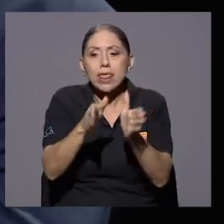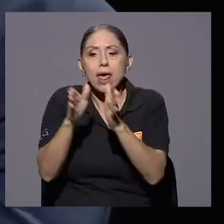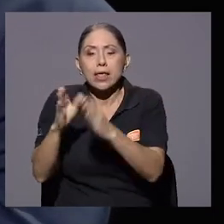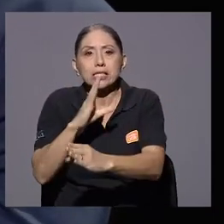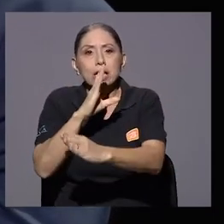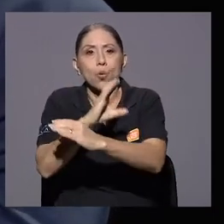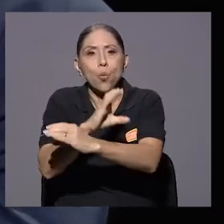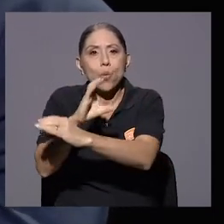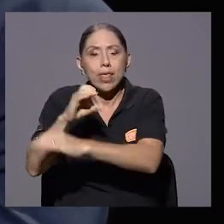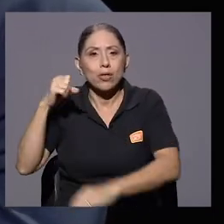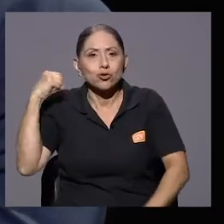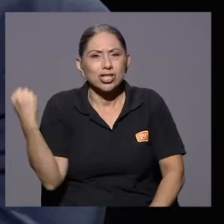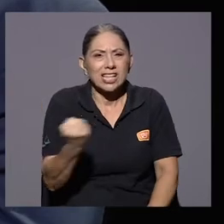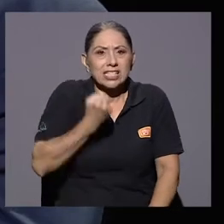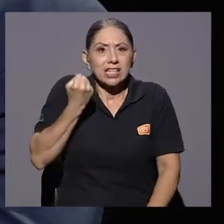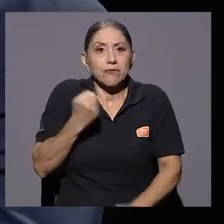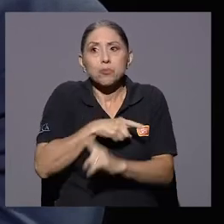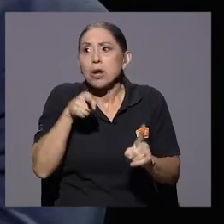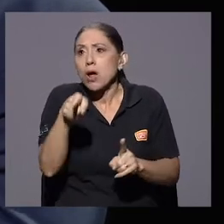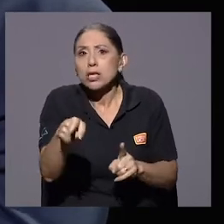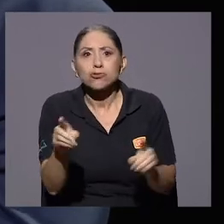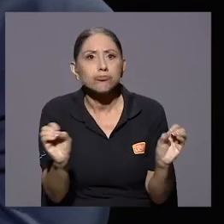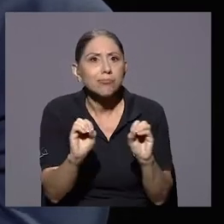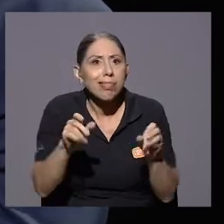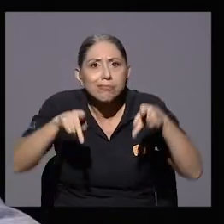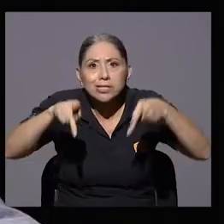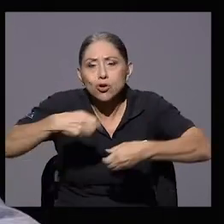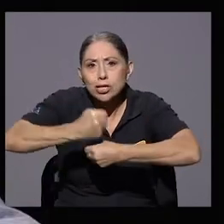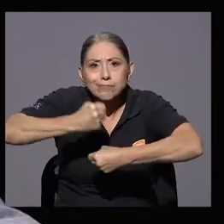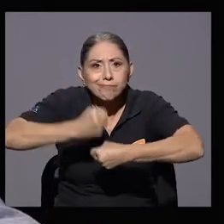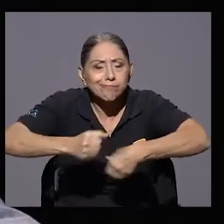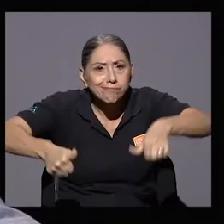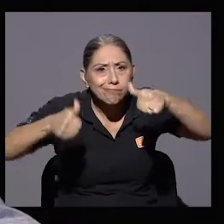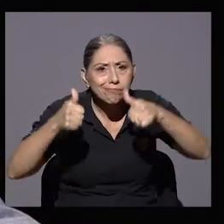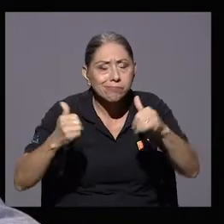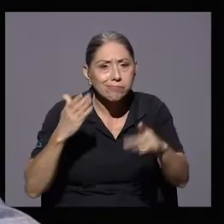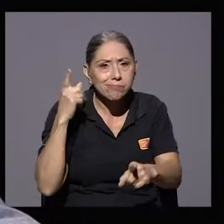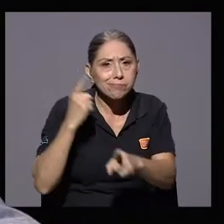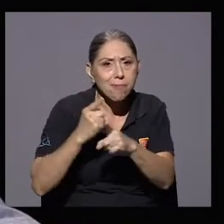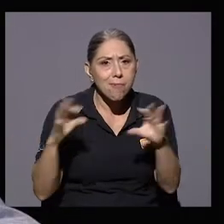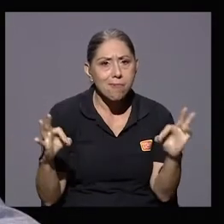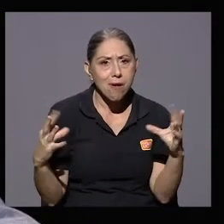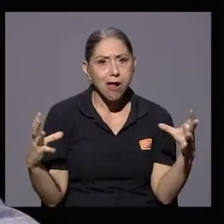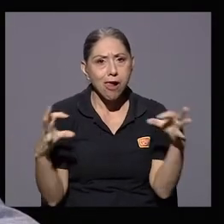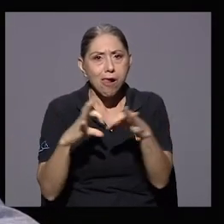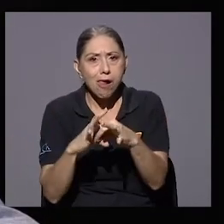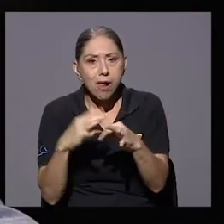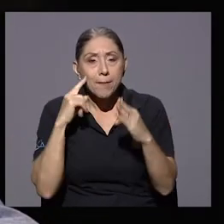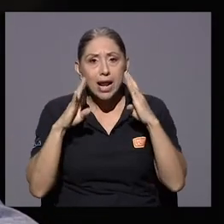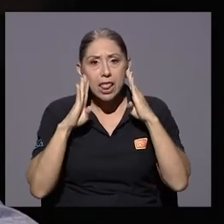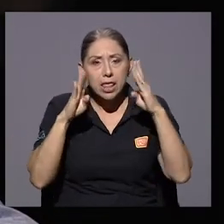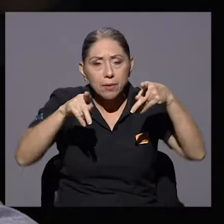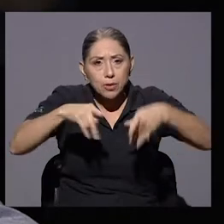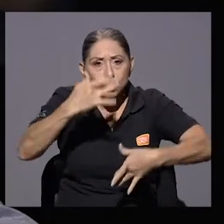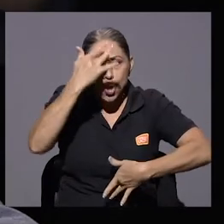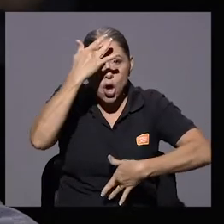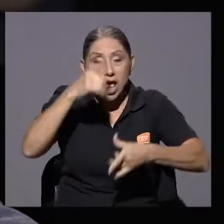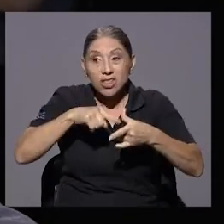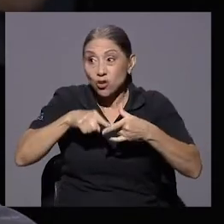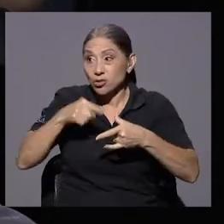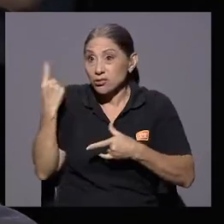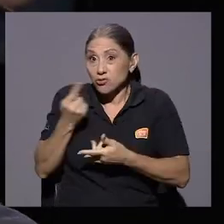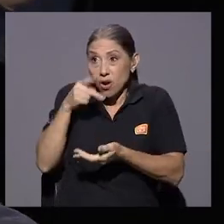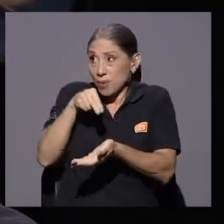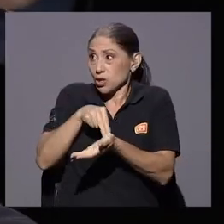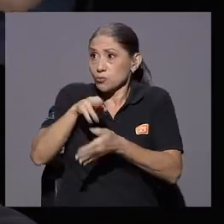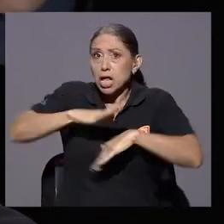Pero no tenían el personal idóneo para la atención de pacientes. Entonces, los centros hospitalarios no solamente son infraestructura